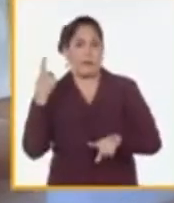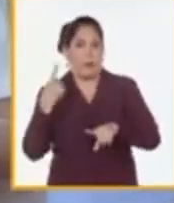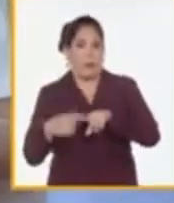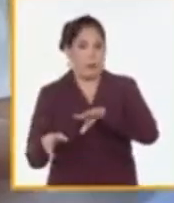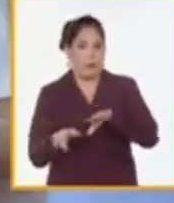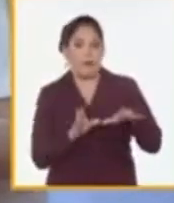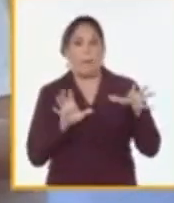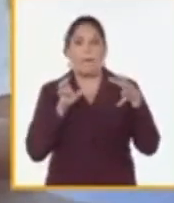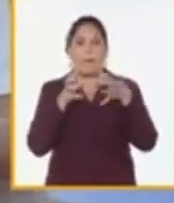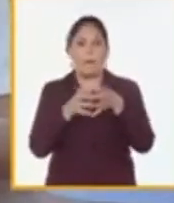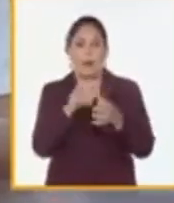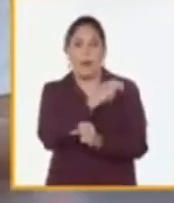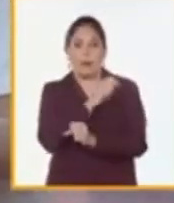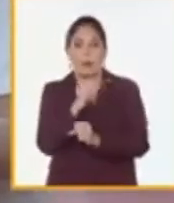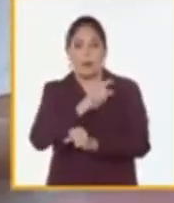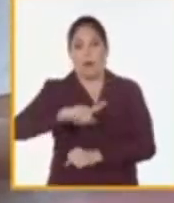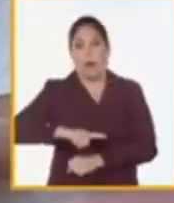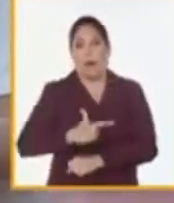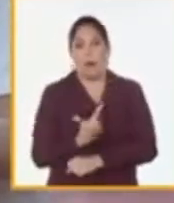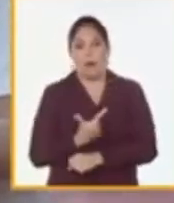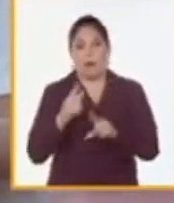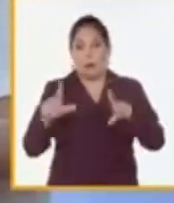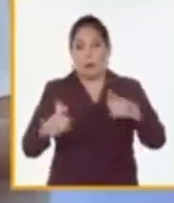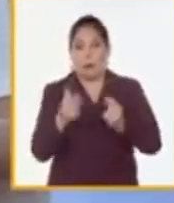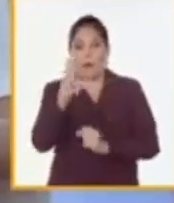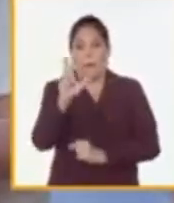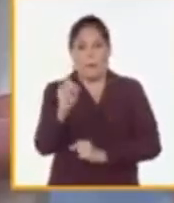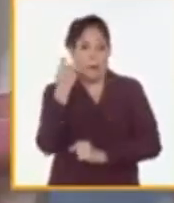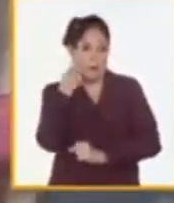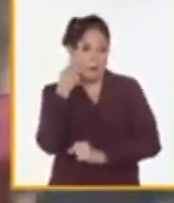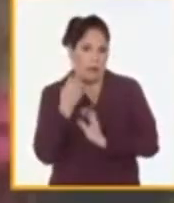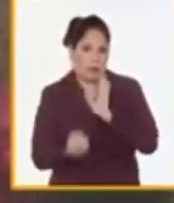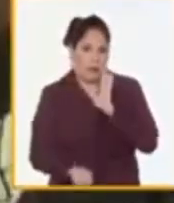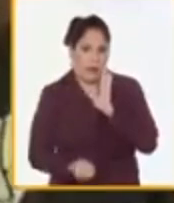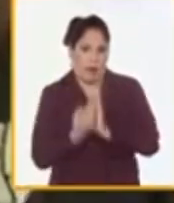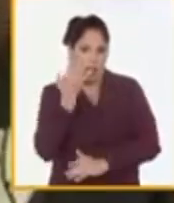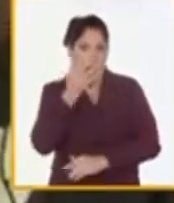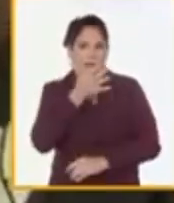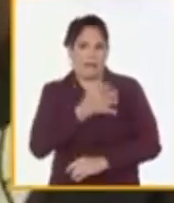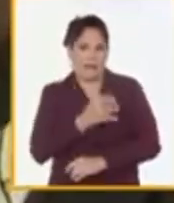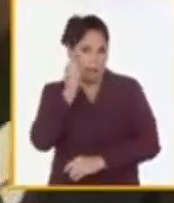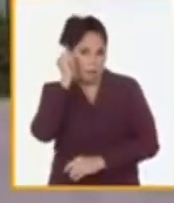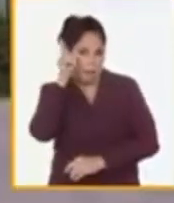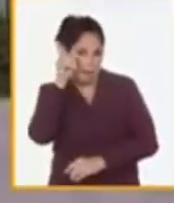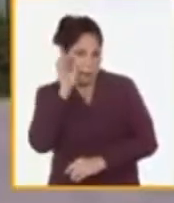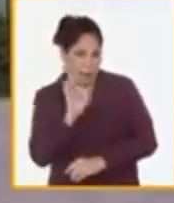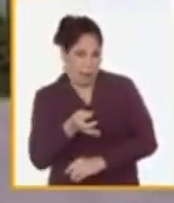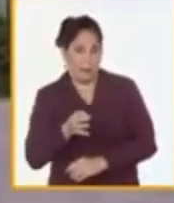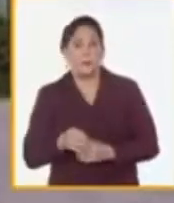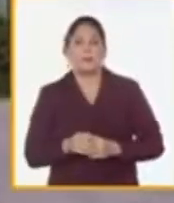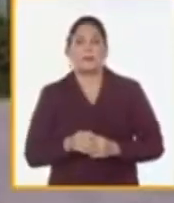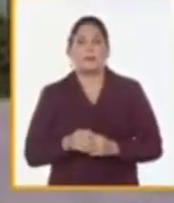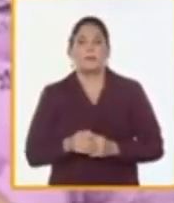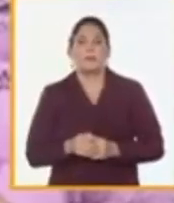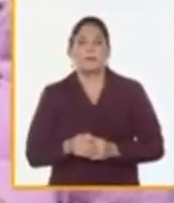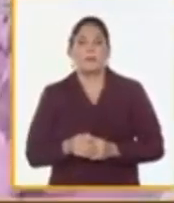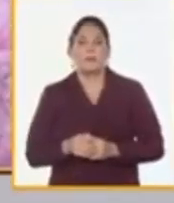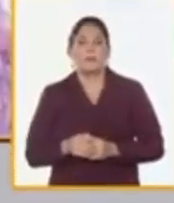de la Brigada de Instructores de Arte, que está cumpliendo 20 años de creada a partir de la nueva